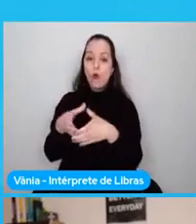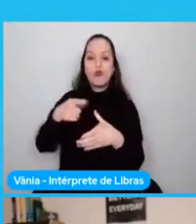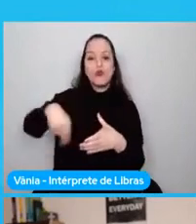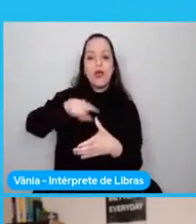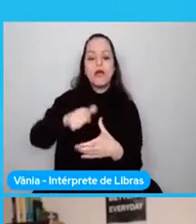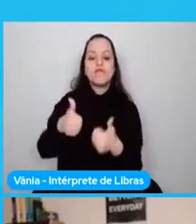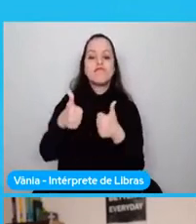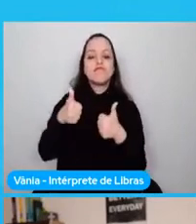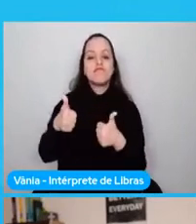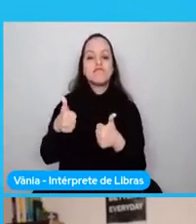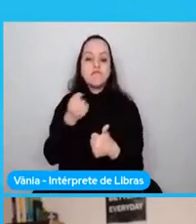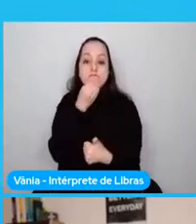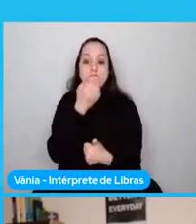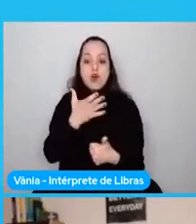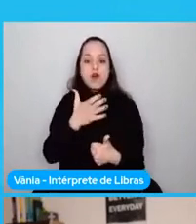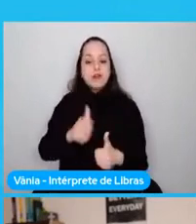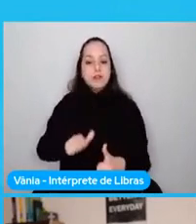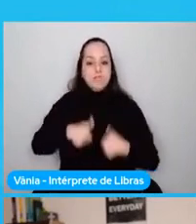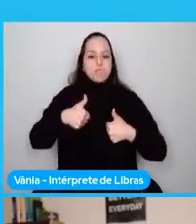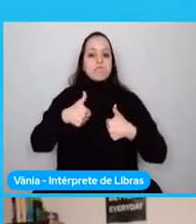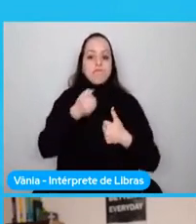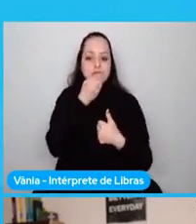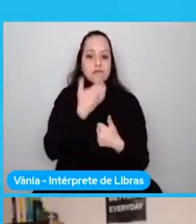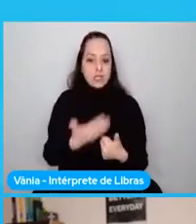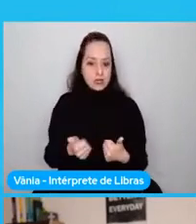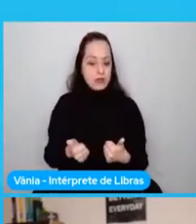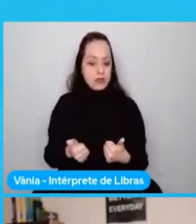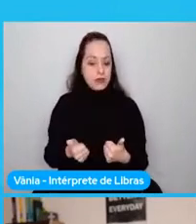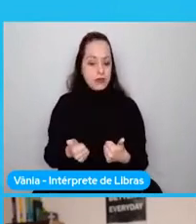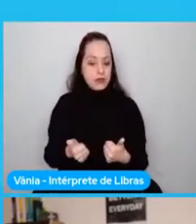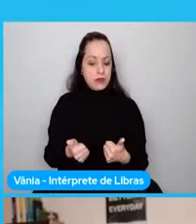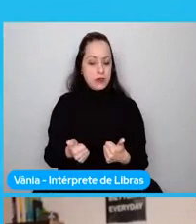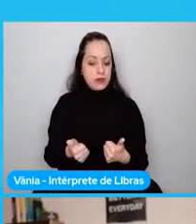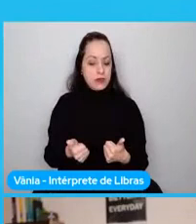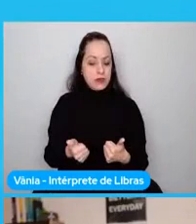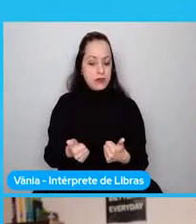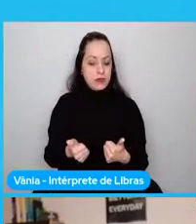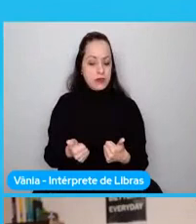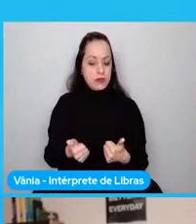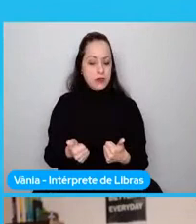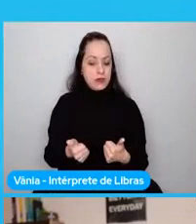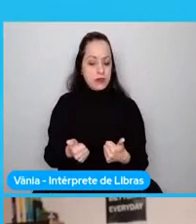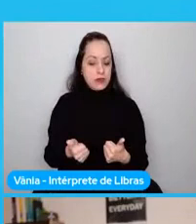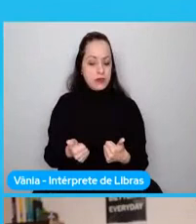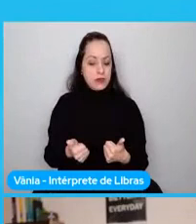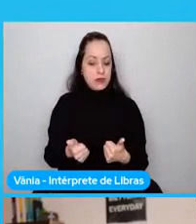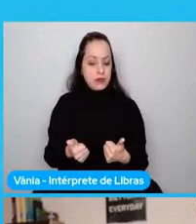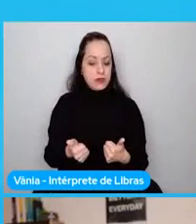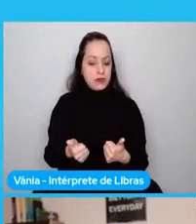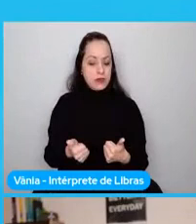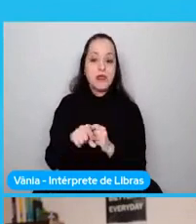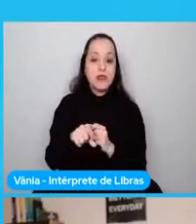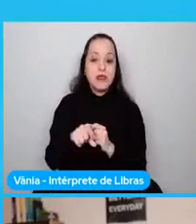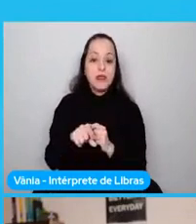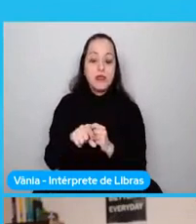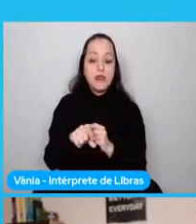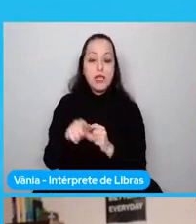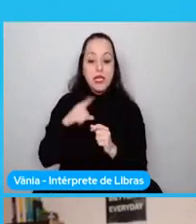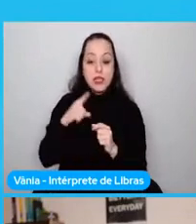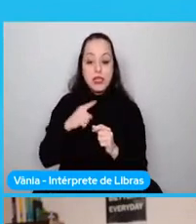Ahí está el mi handle de Twitter que es Pineda on the score rayita abajo